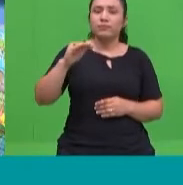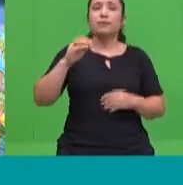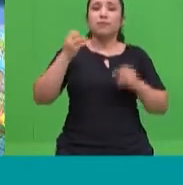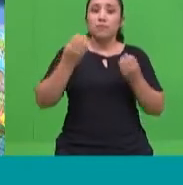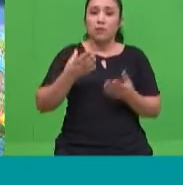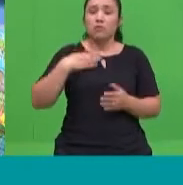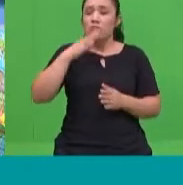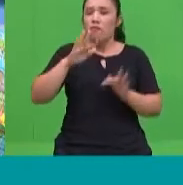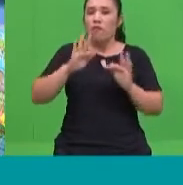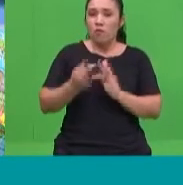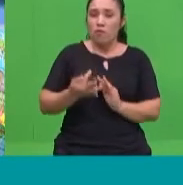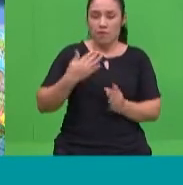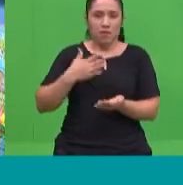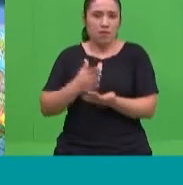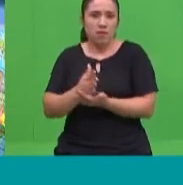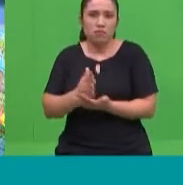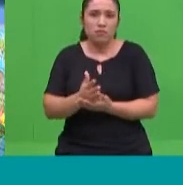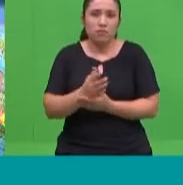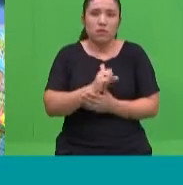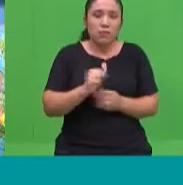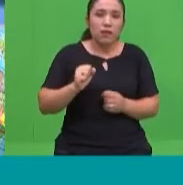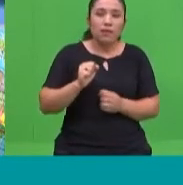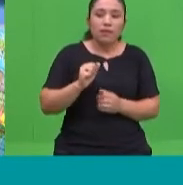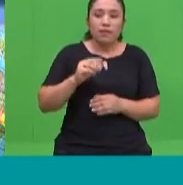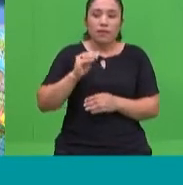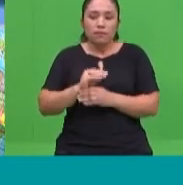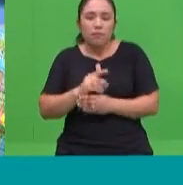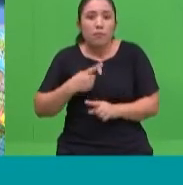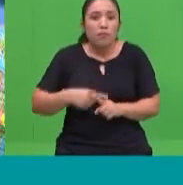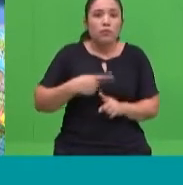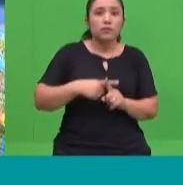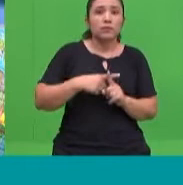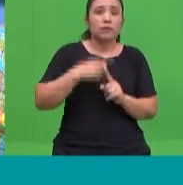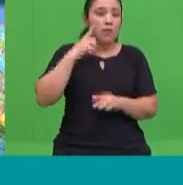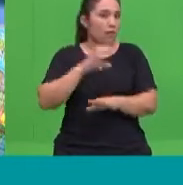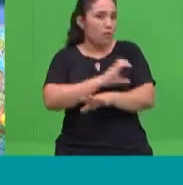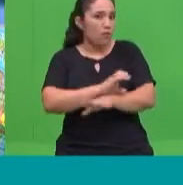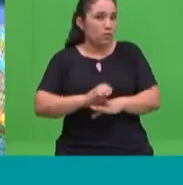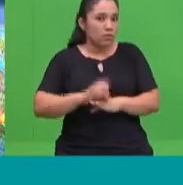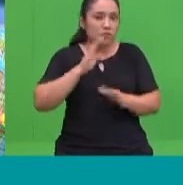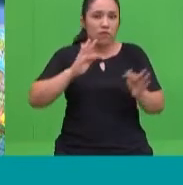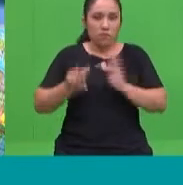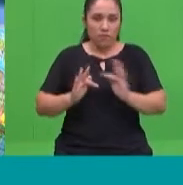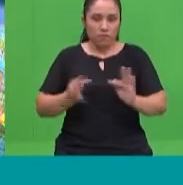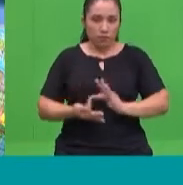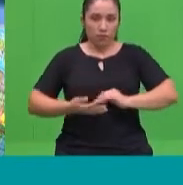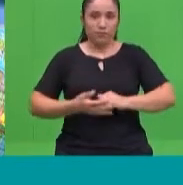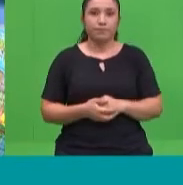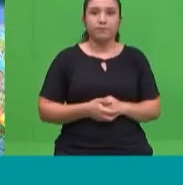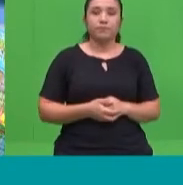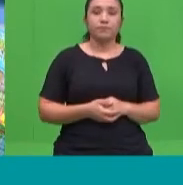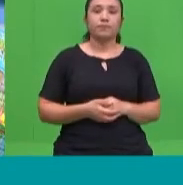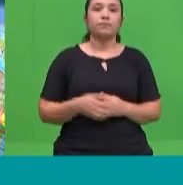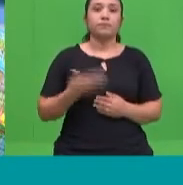orientarlos de manera efectiva, de manera pertinente para poder realmente apoyarlos. ser partida,